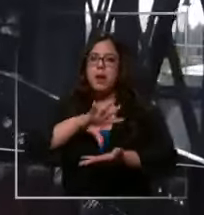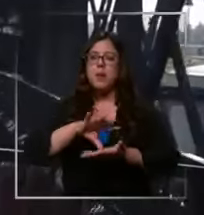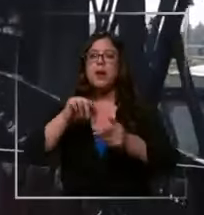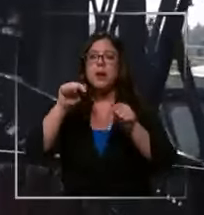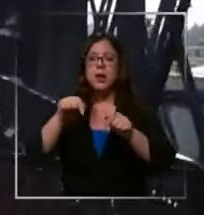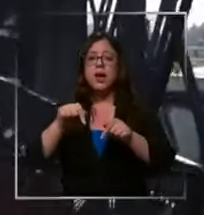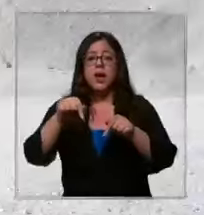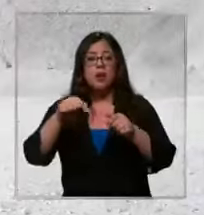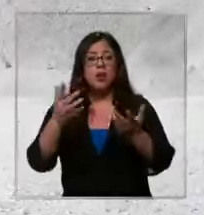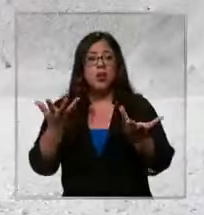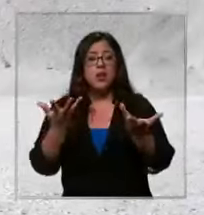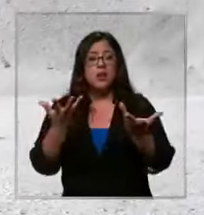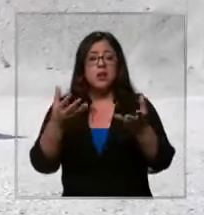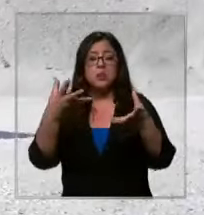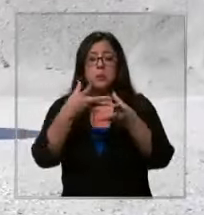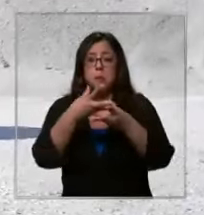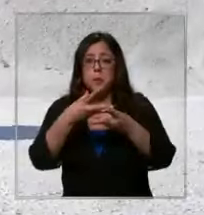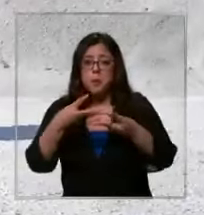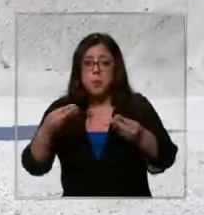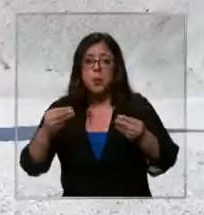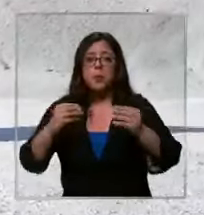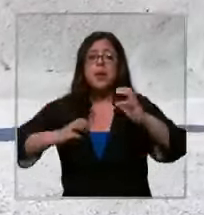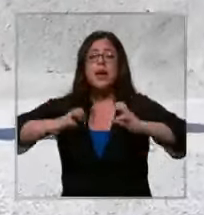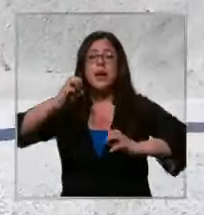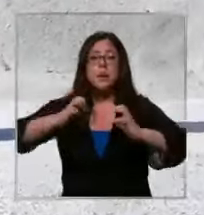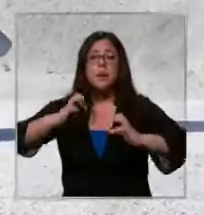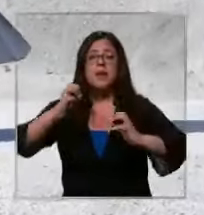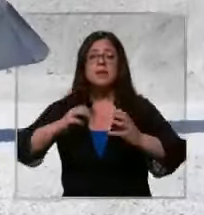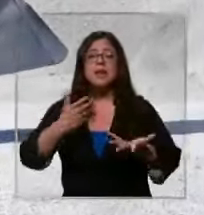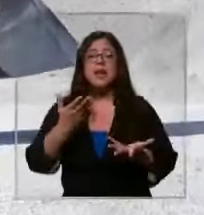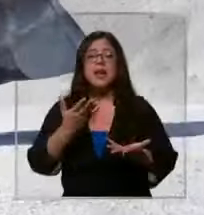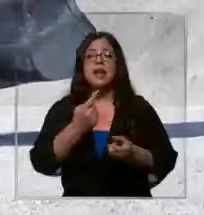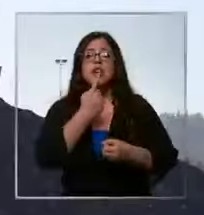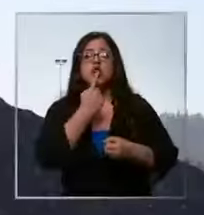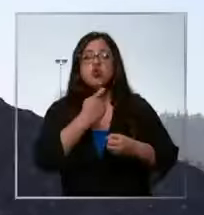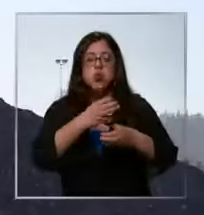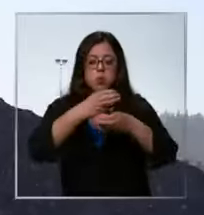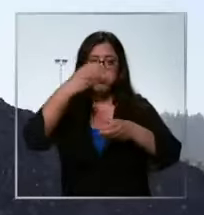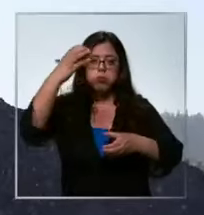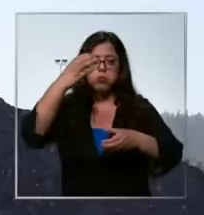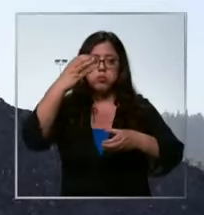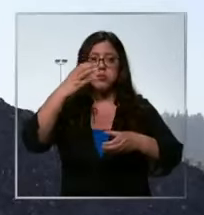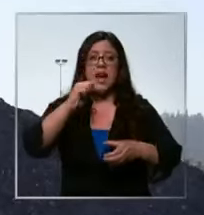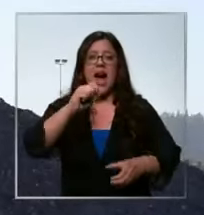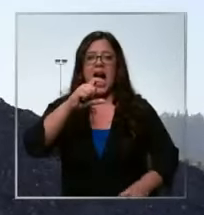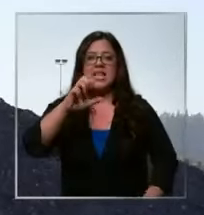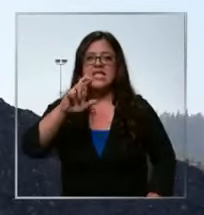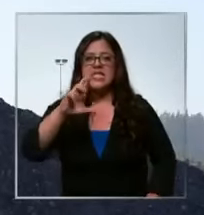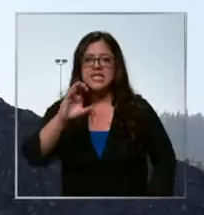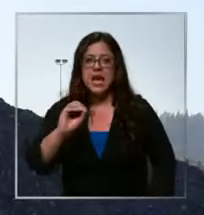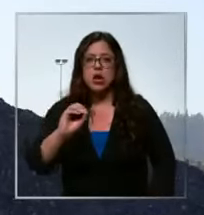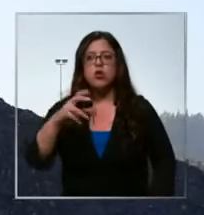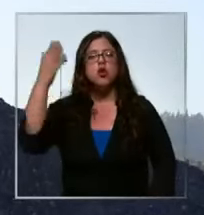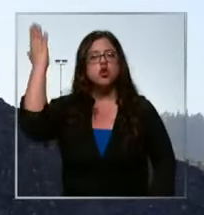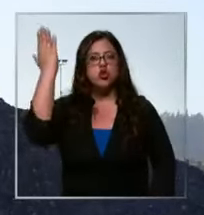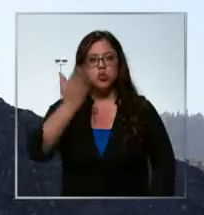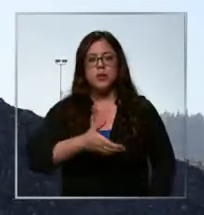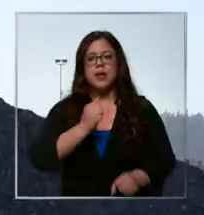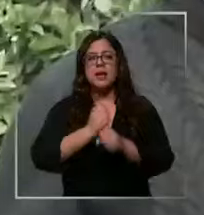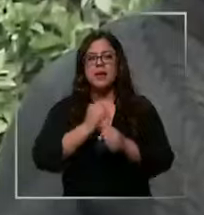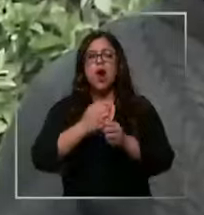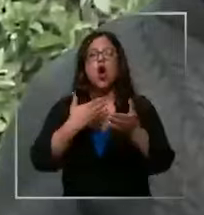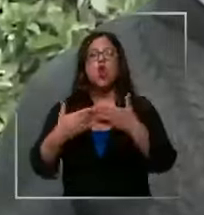parece vivir su ocaso. La principal industria productora de acero en Chile anunció la suspensión indefinida de sus operaciones en